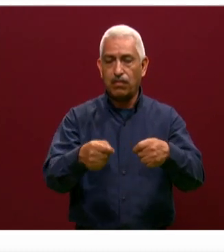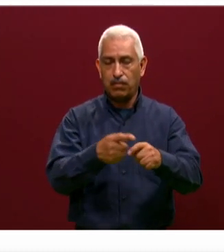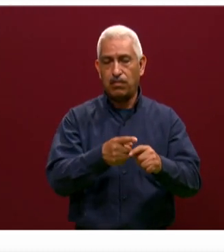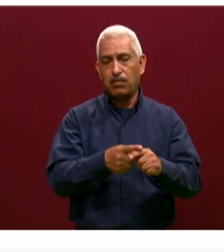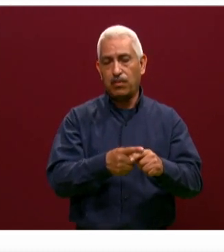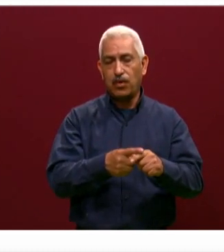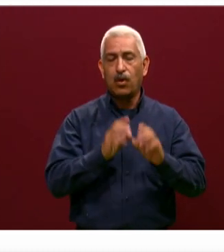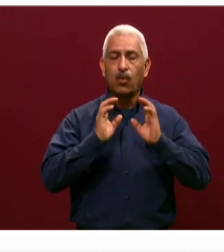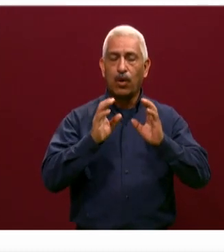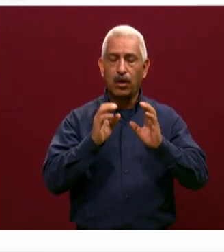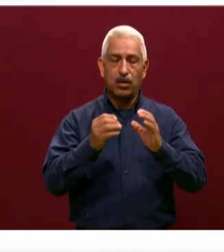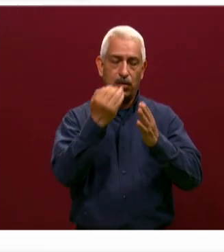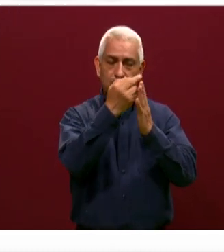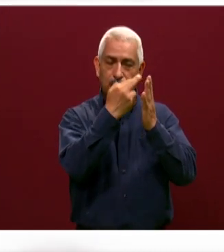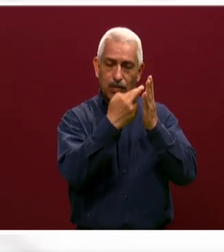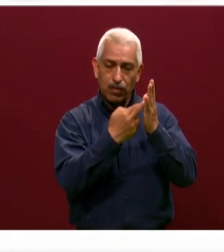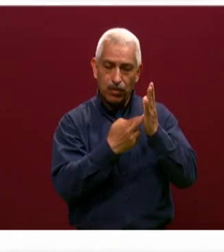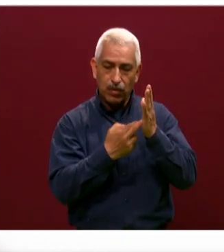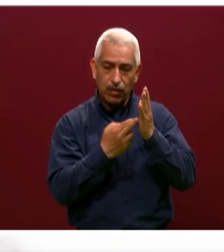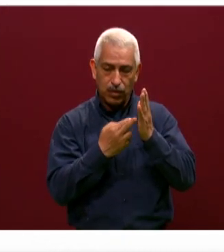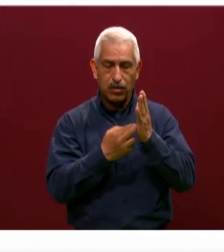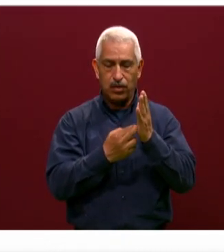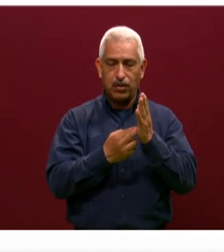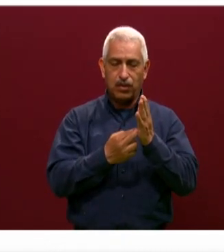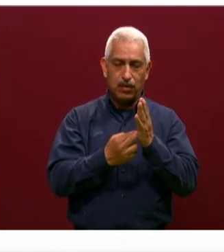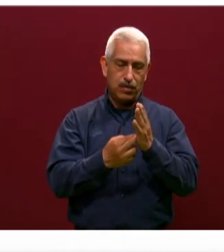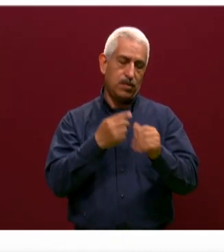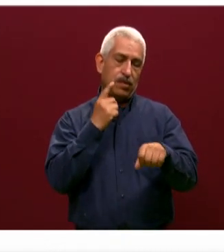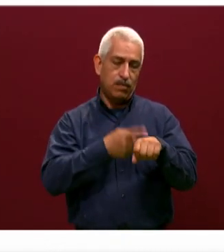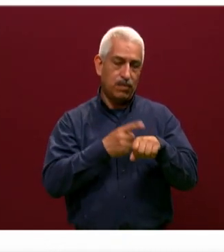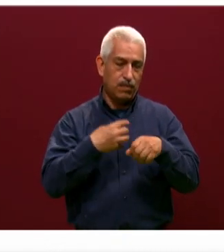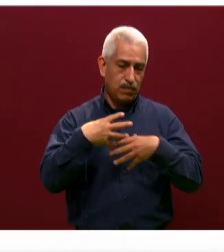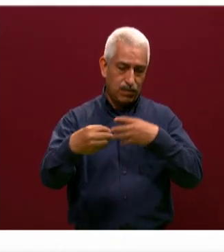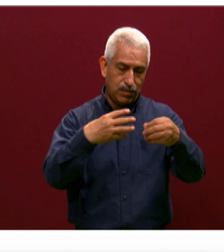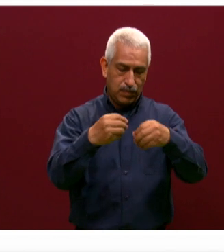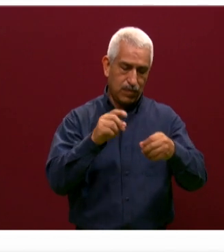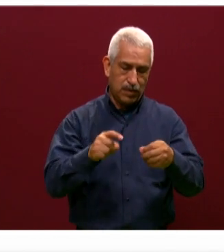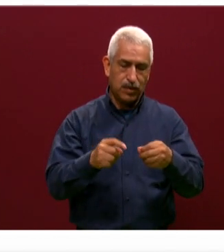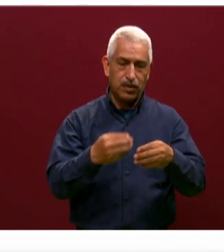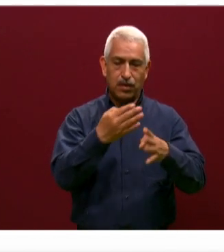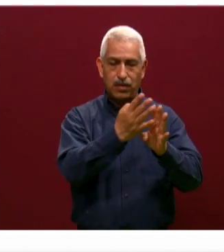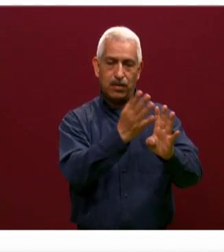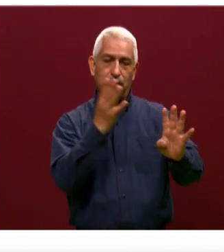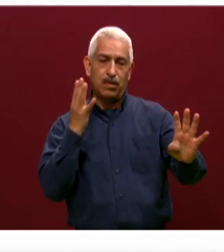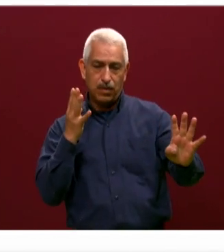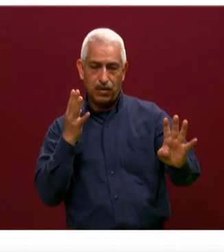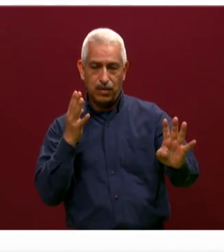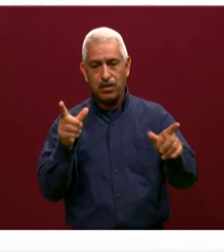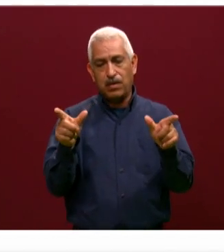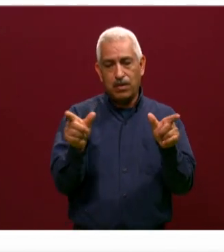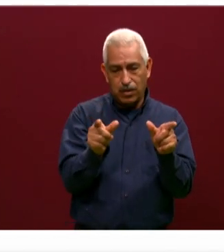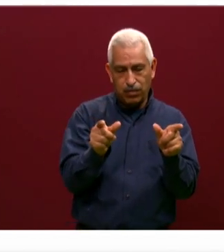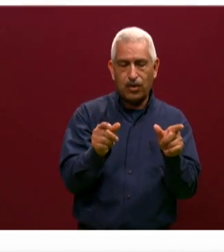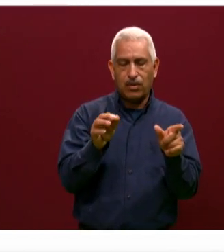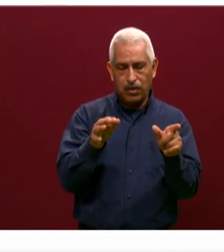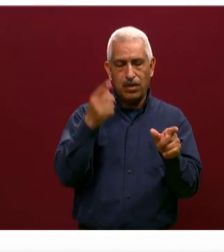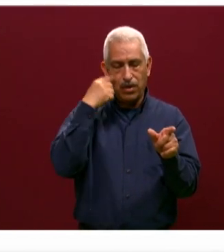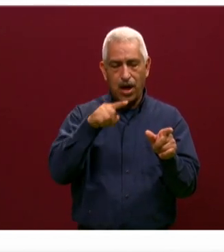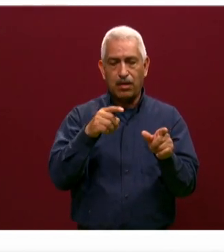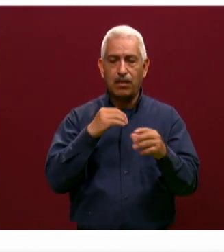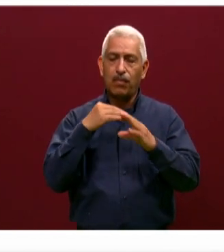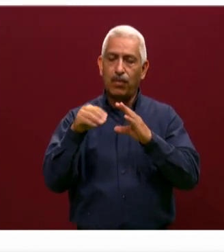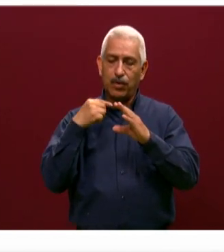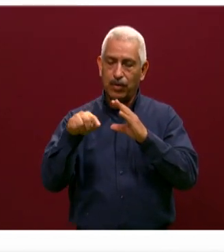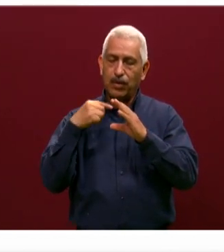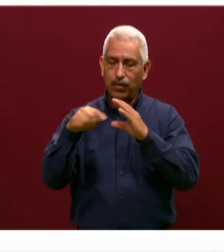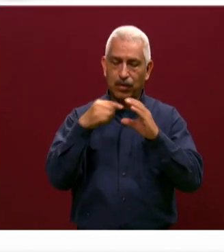de COVID. Claro. Entonces, una vez realizado este preregistro, el plantel, a través del correo registrado, va